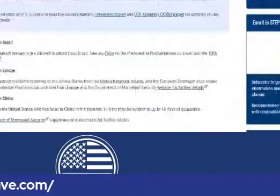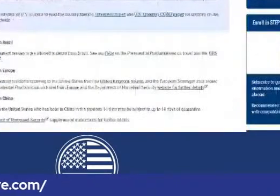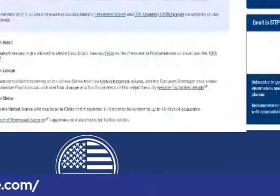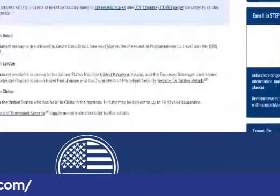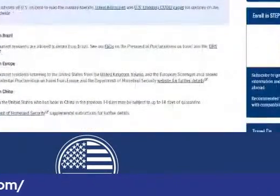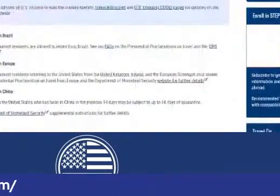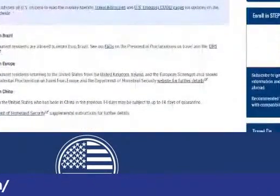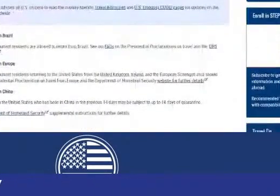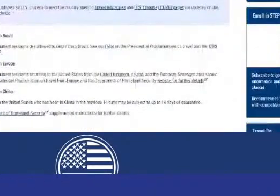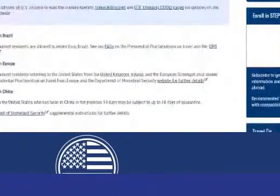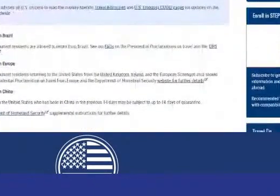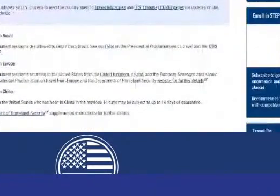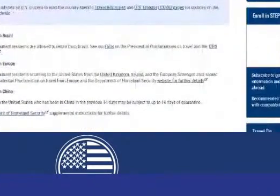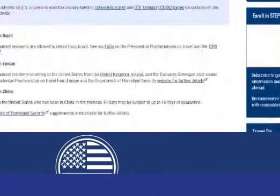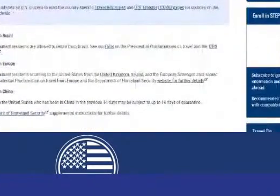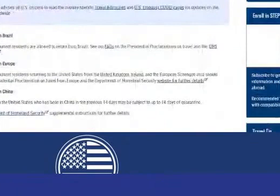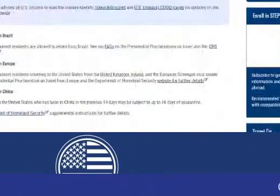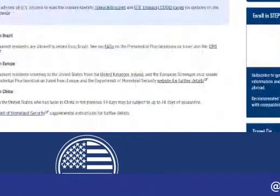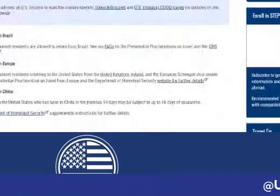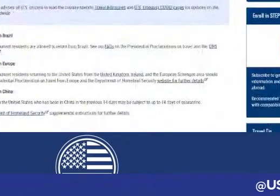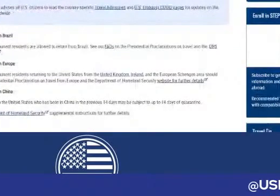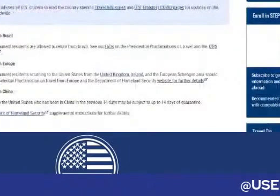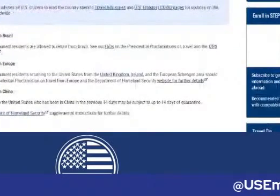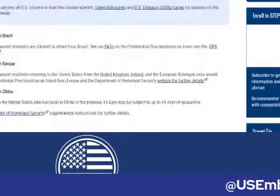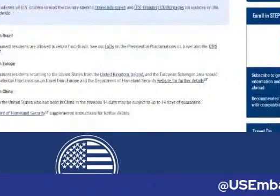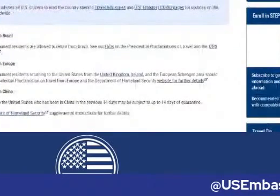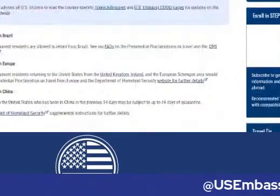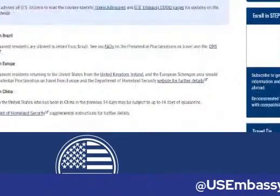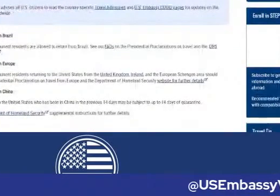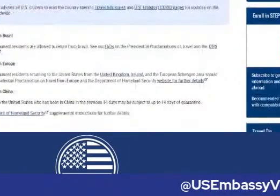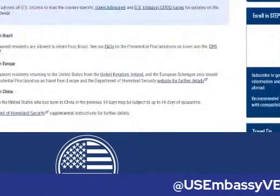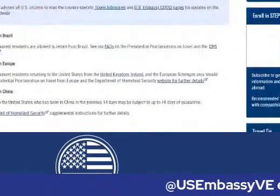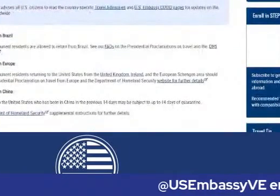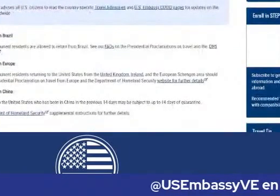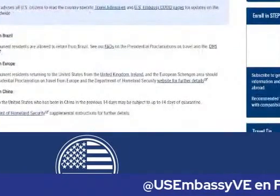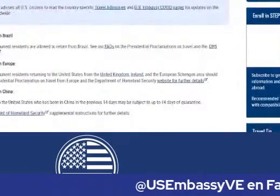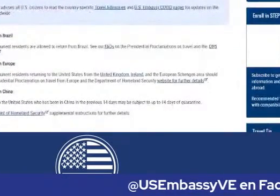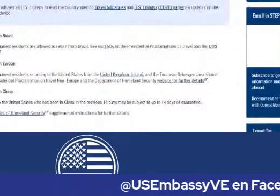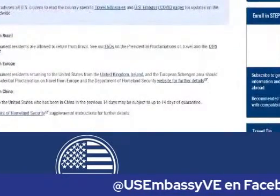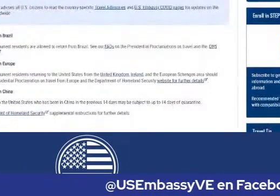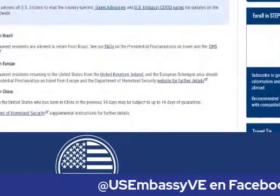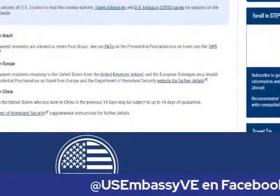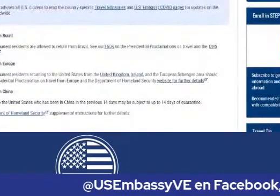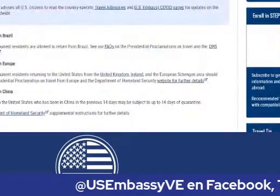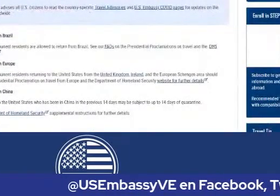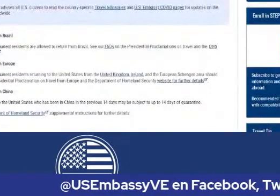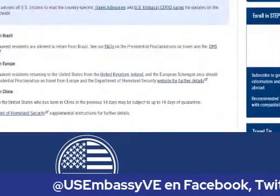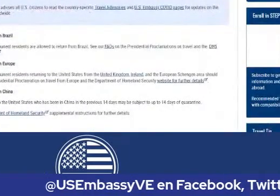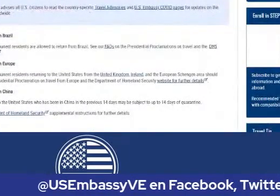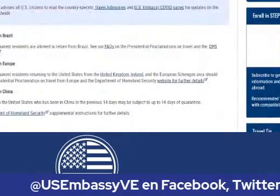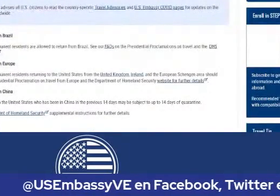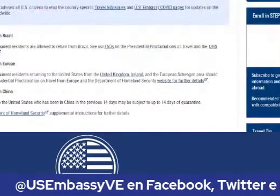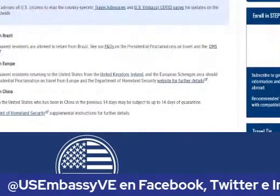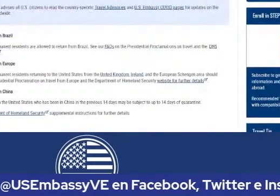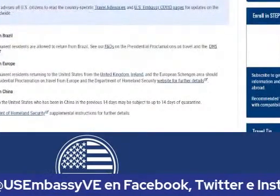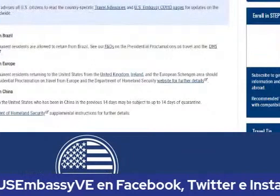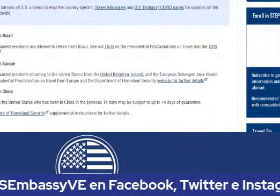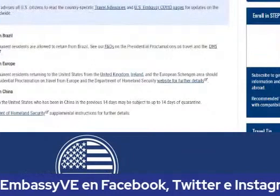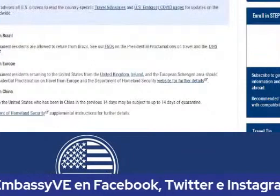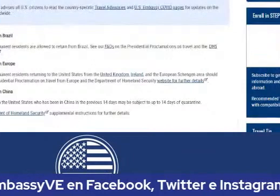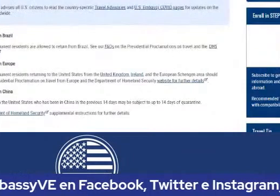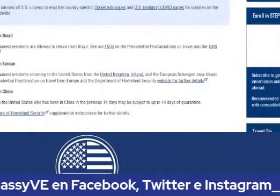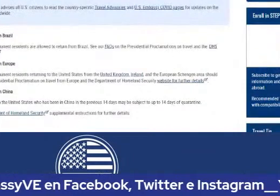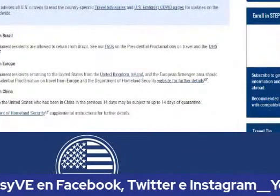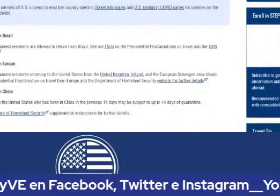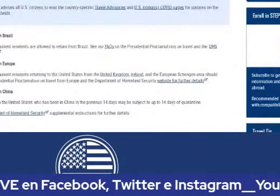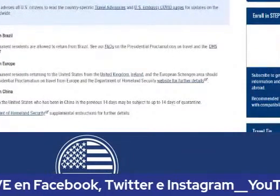pasajeros que ha tenido covid y tiene una carta de un médico que dice